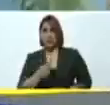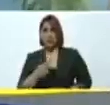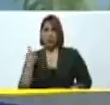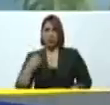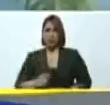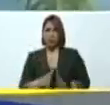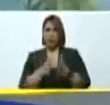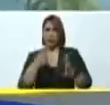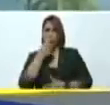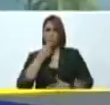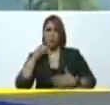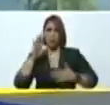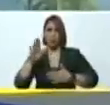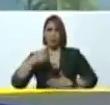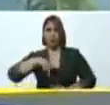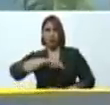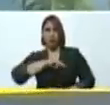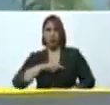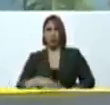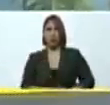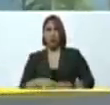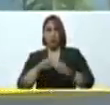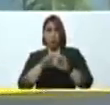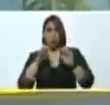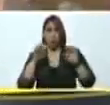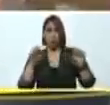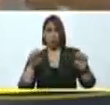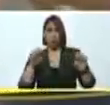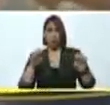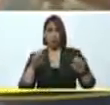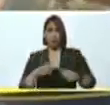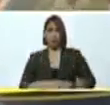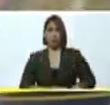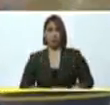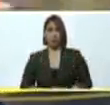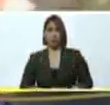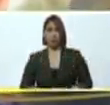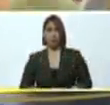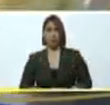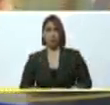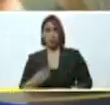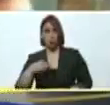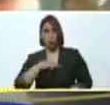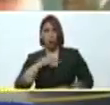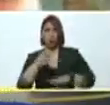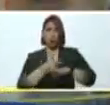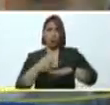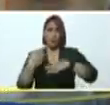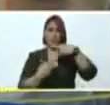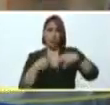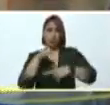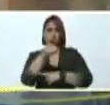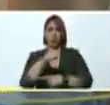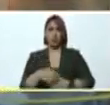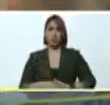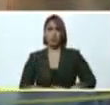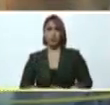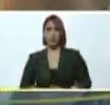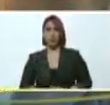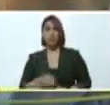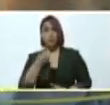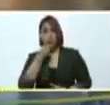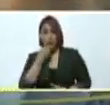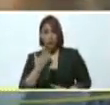compromiso por nuestra educación y sobre todo, pues, con nuestro gobierno revolucionario. Bueno, sí,